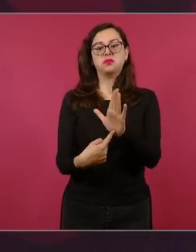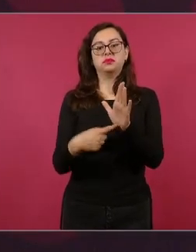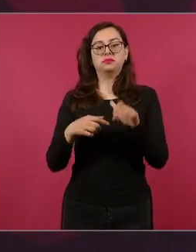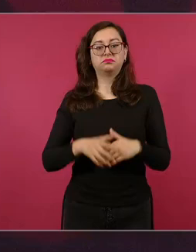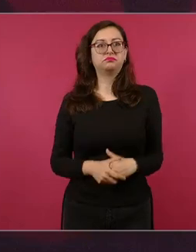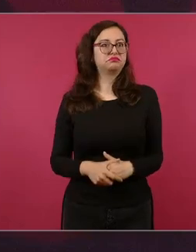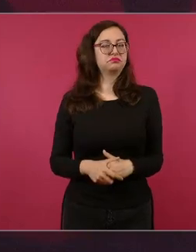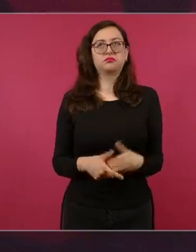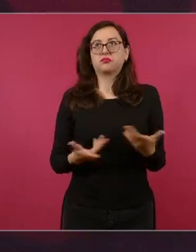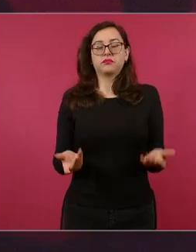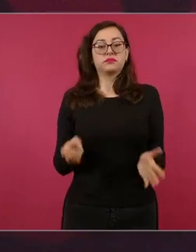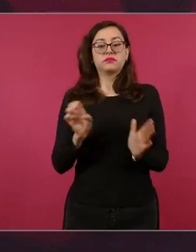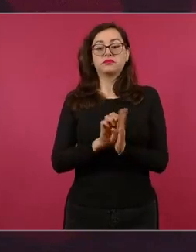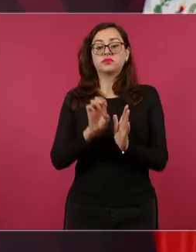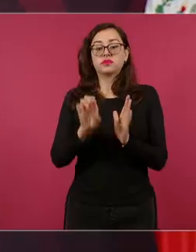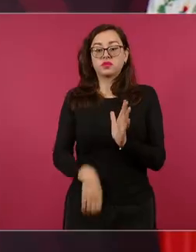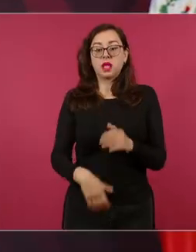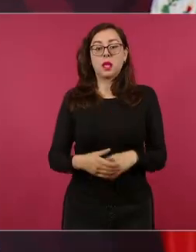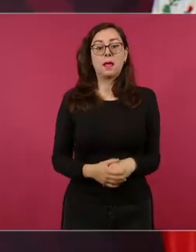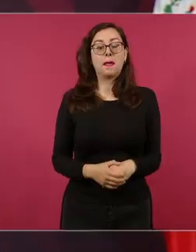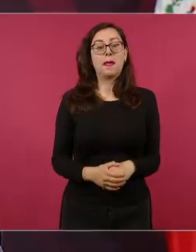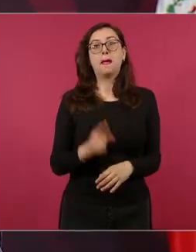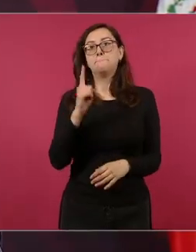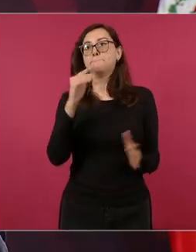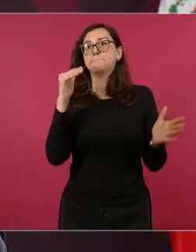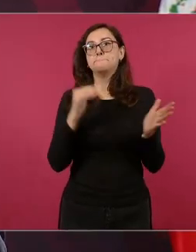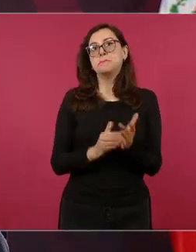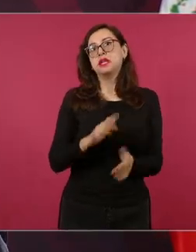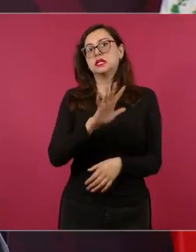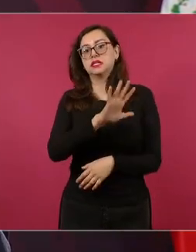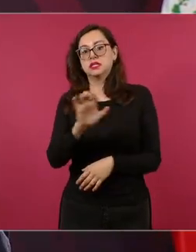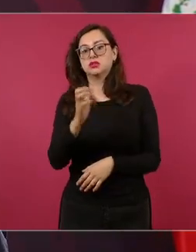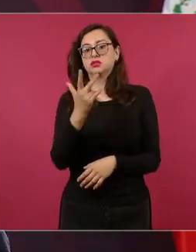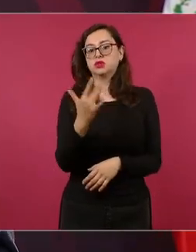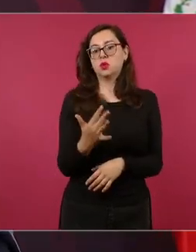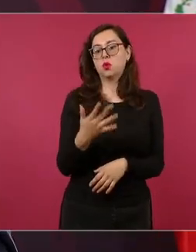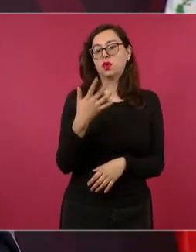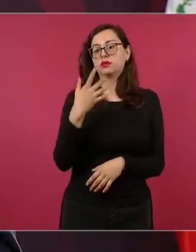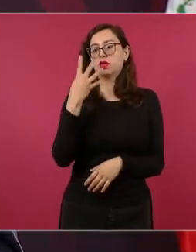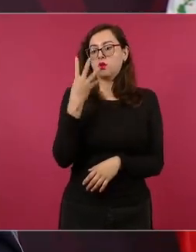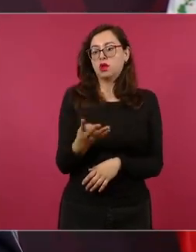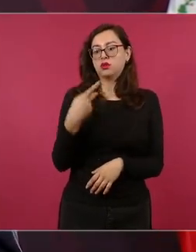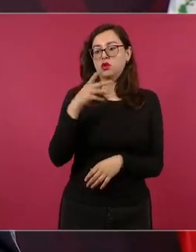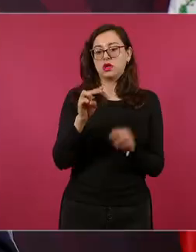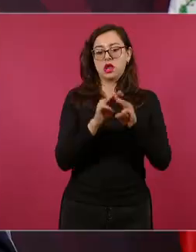construimos mil quinientos cincuenta y cuatro kilómetros del tren maya o